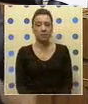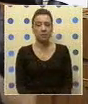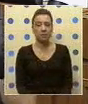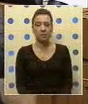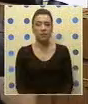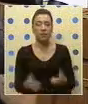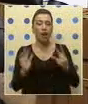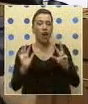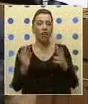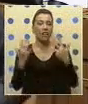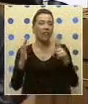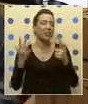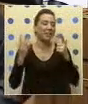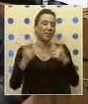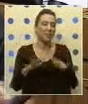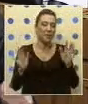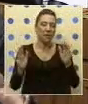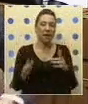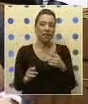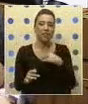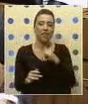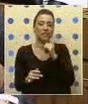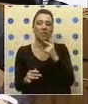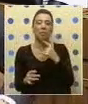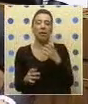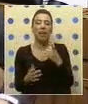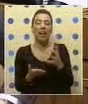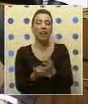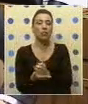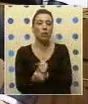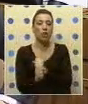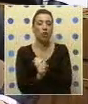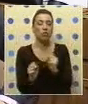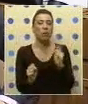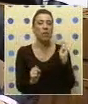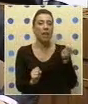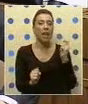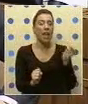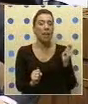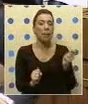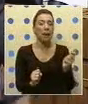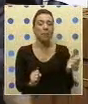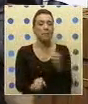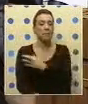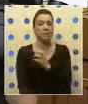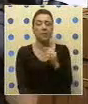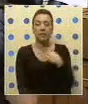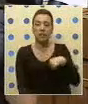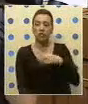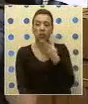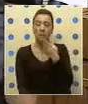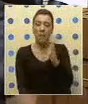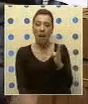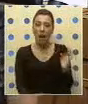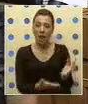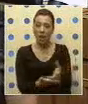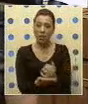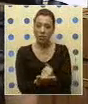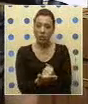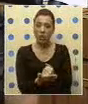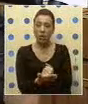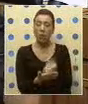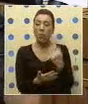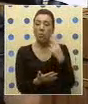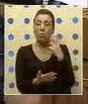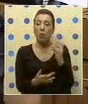Octavo, séptimo, da lo mismo. Yo no veo por qué la dieta no puede ser imponible. Si vamos a mejorar la dieta, no